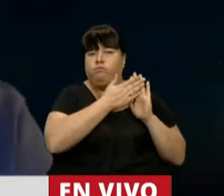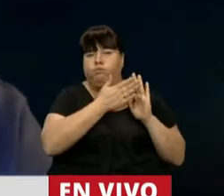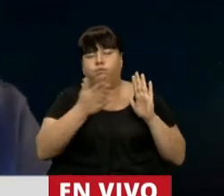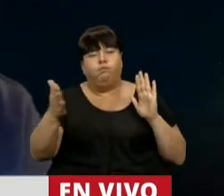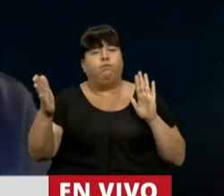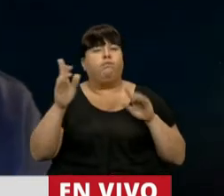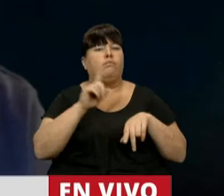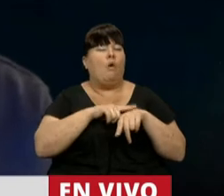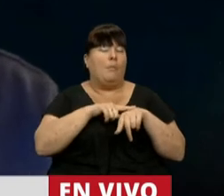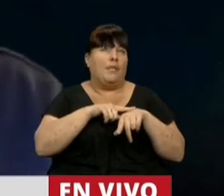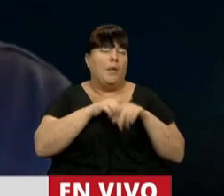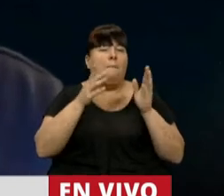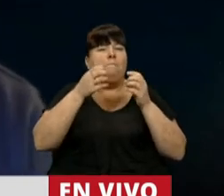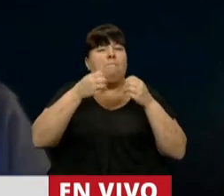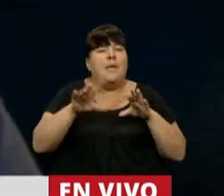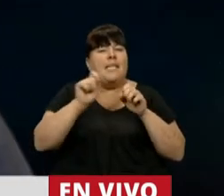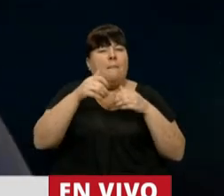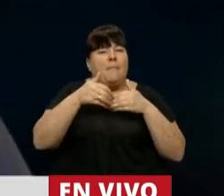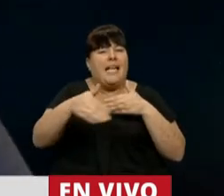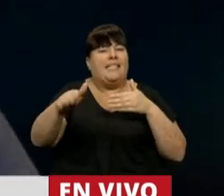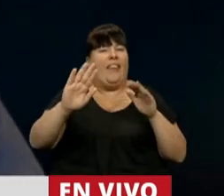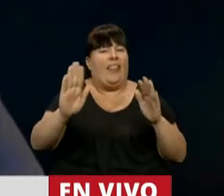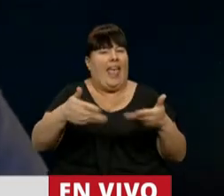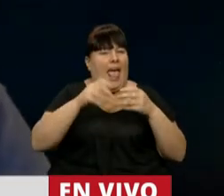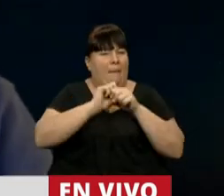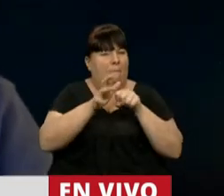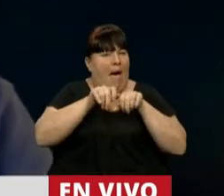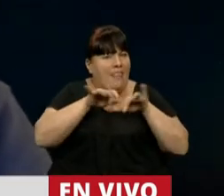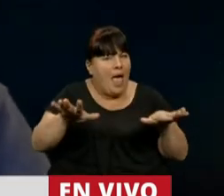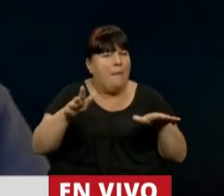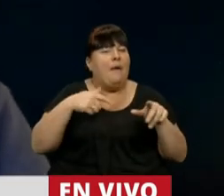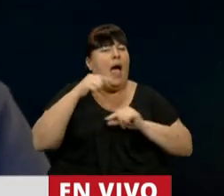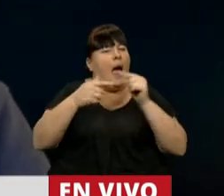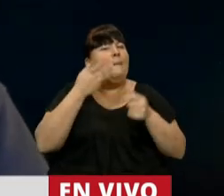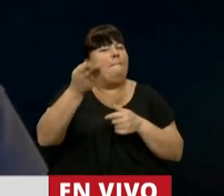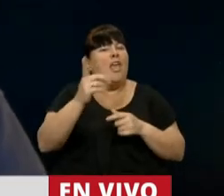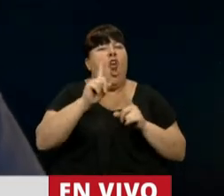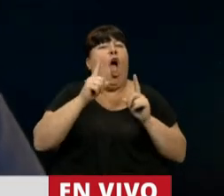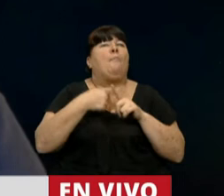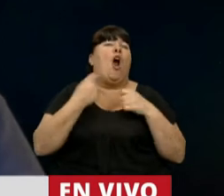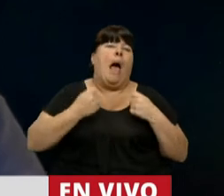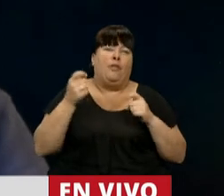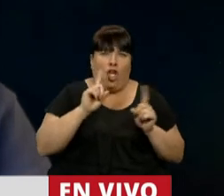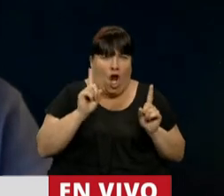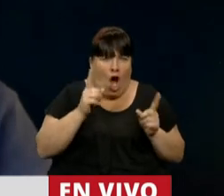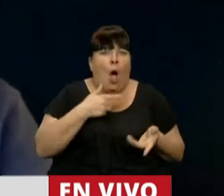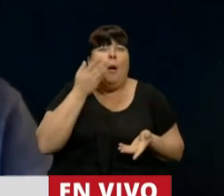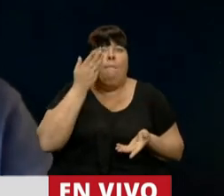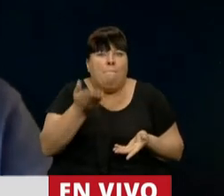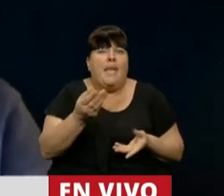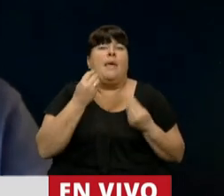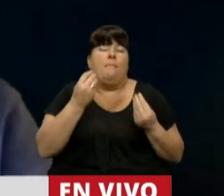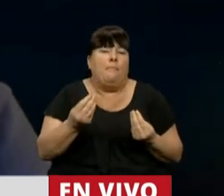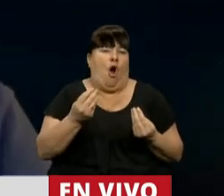etapa o los primeros meses de la pandemia comenzamos a solicitar, no por un capricho, sino por las